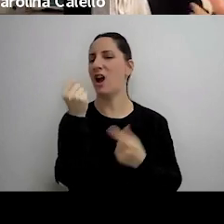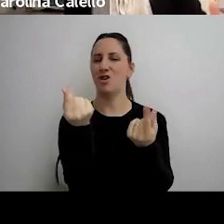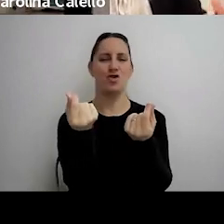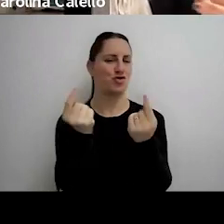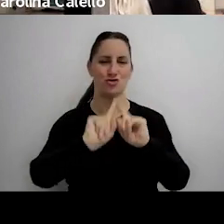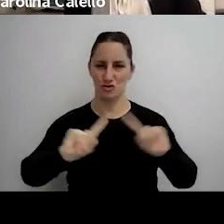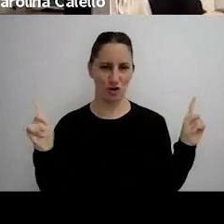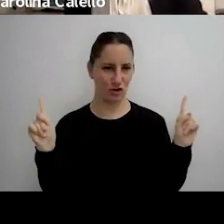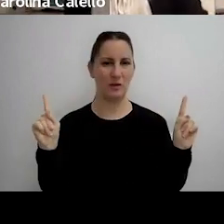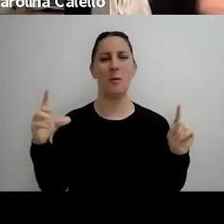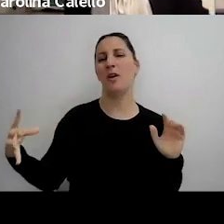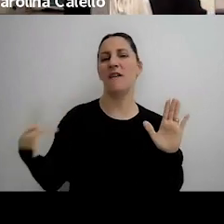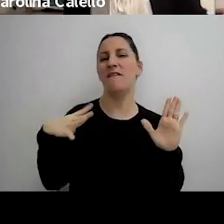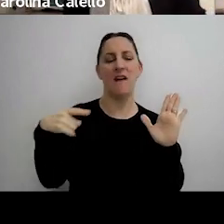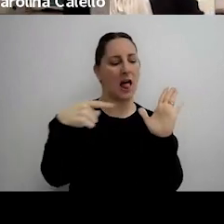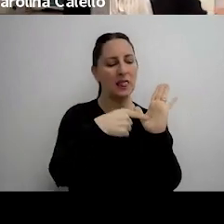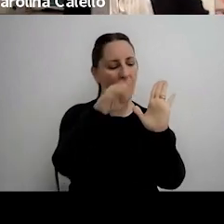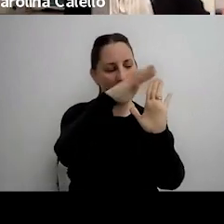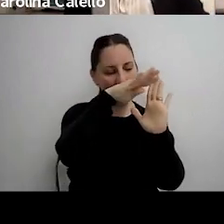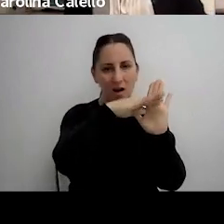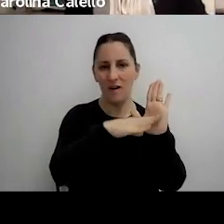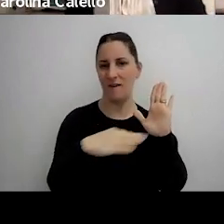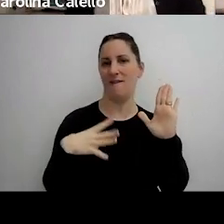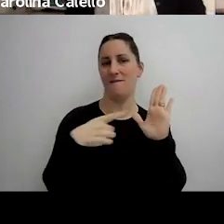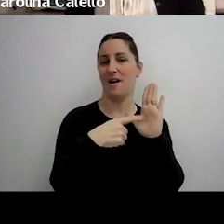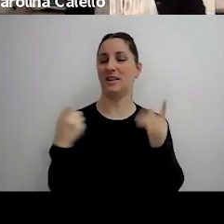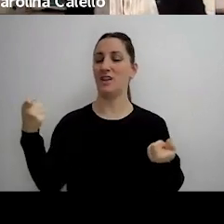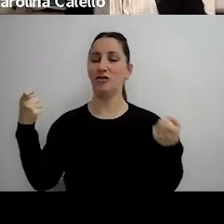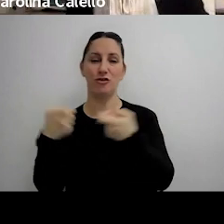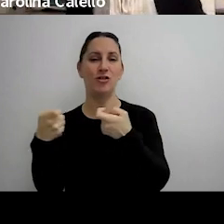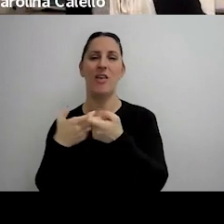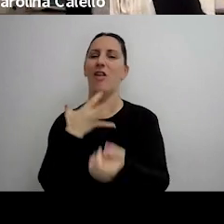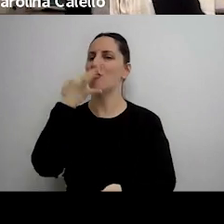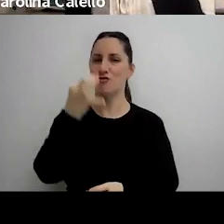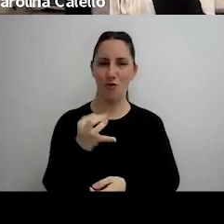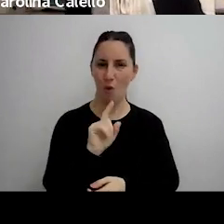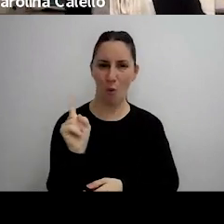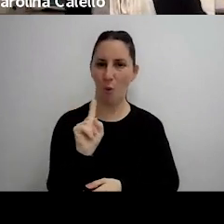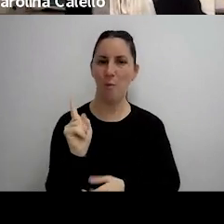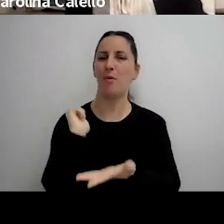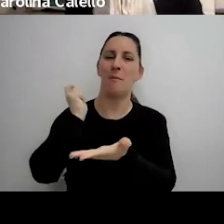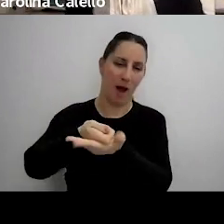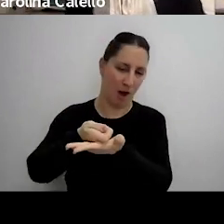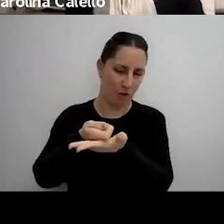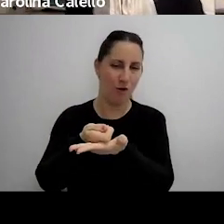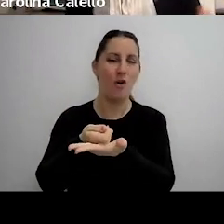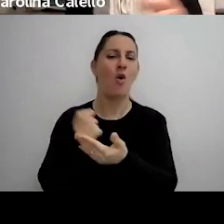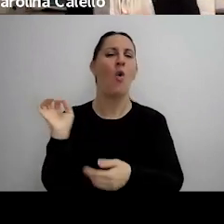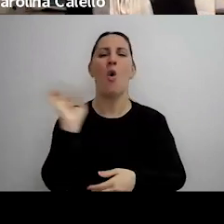definitiva falta el requisito de que la sociedad haya incumplido el pago o